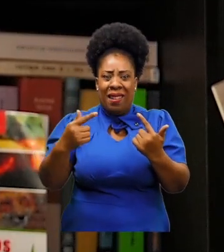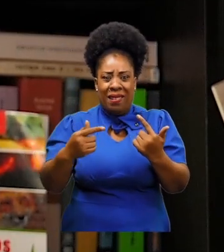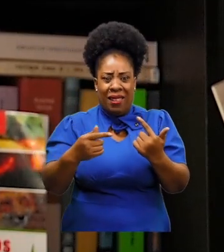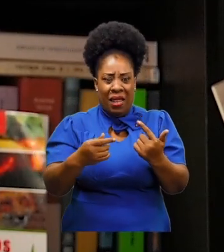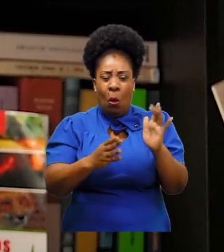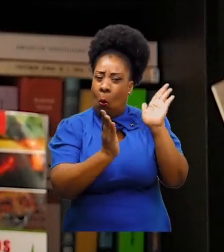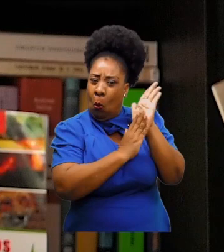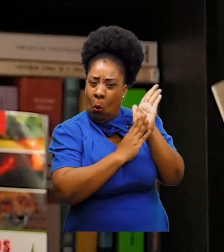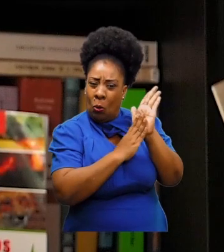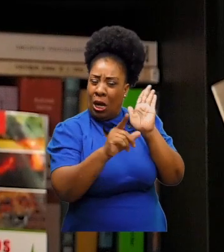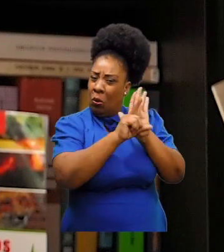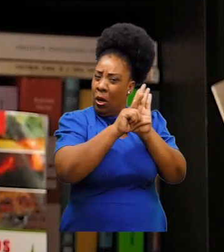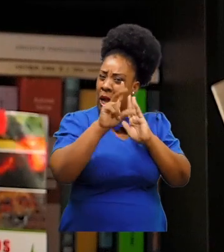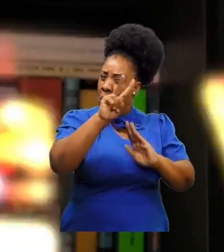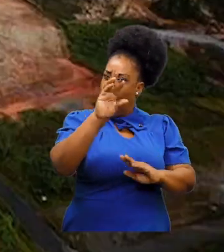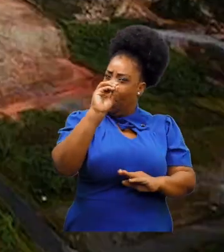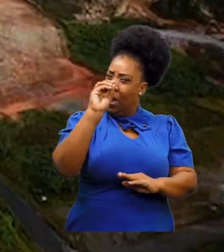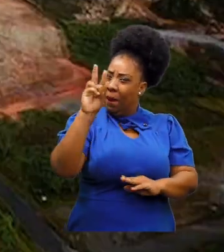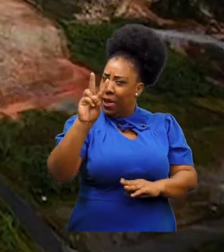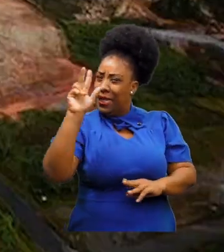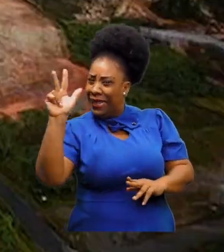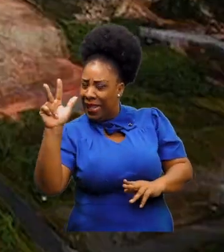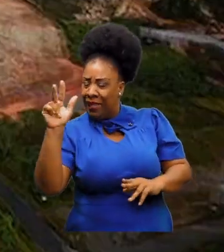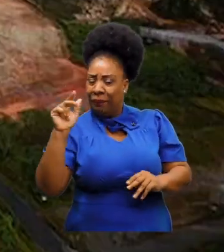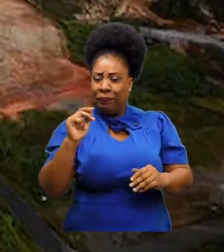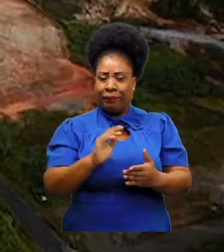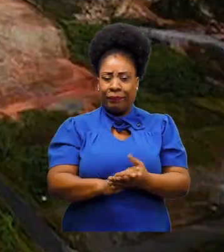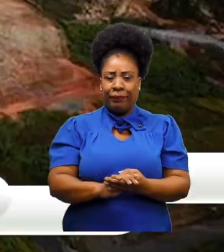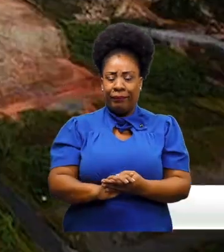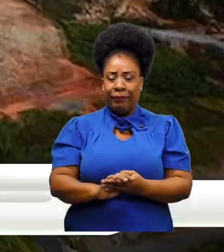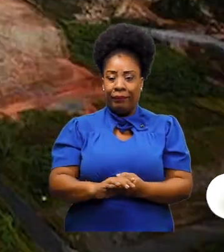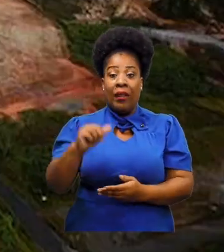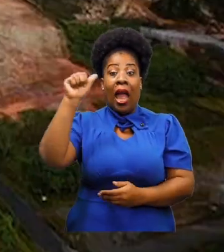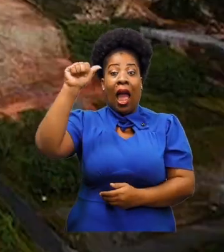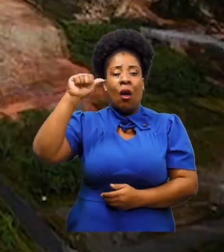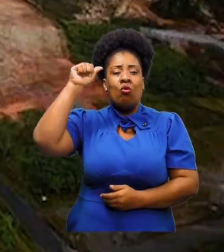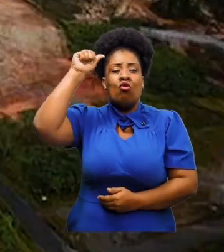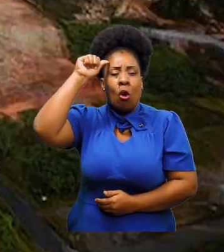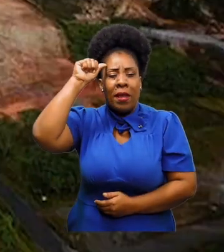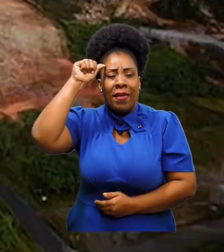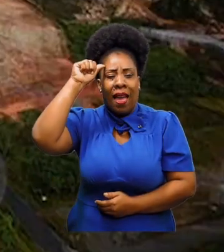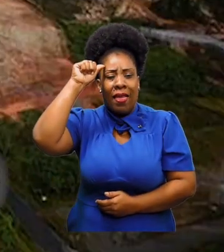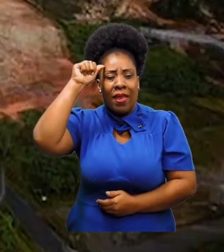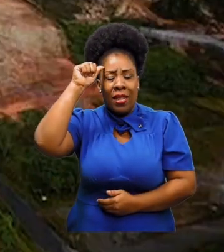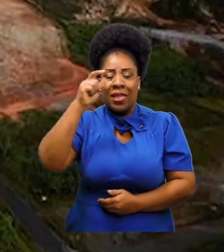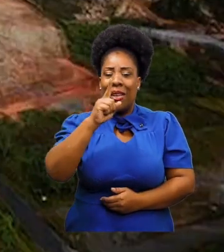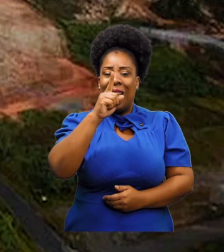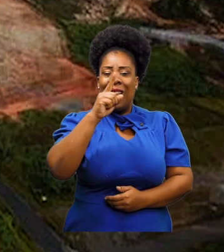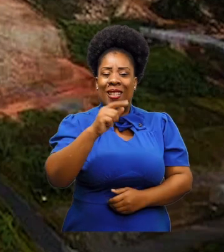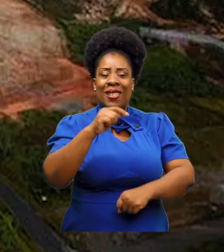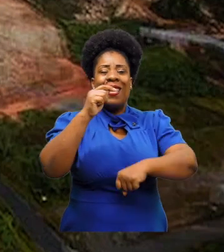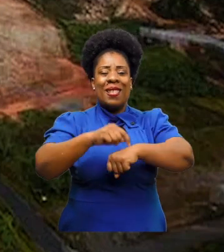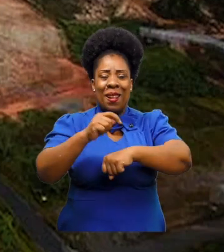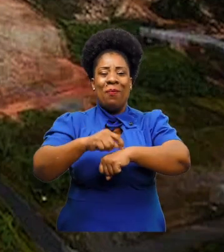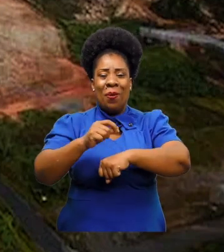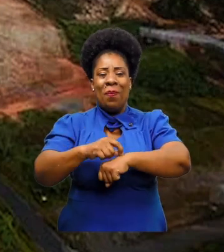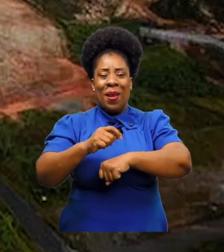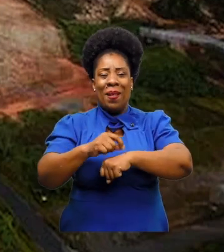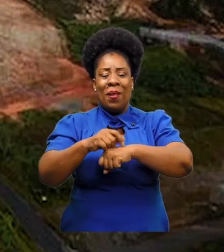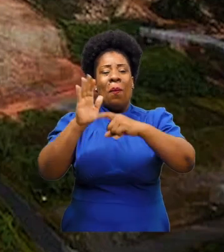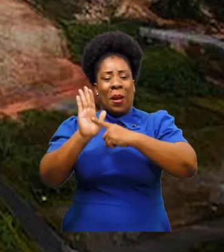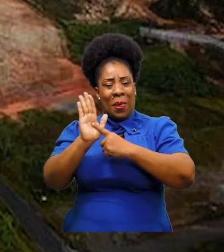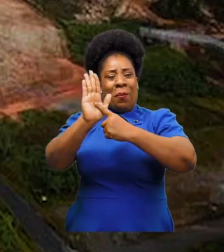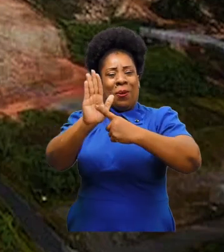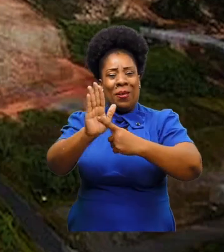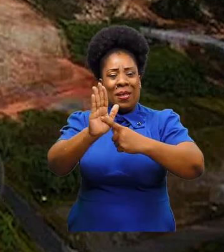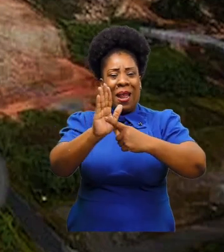un contrato ley del 2023. Magistrados de la Corte Suprema de Justicia, es un buen momento para